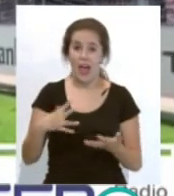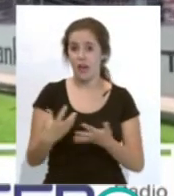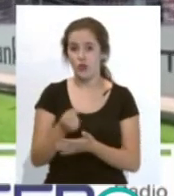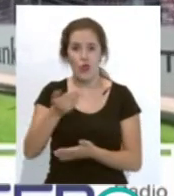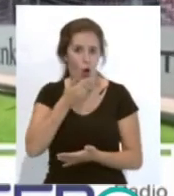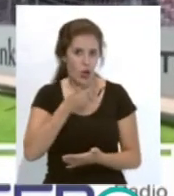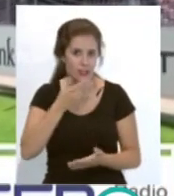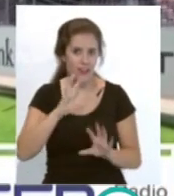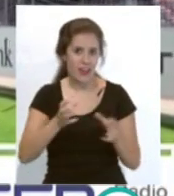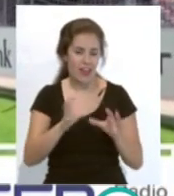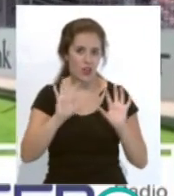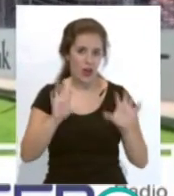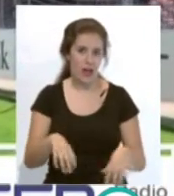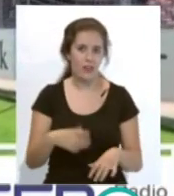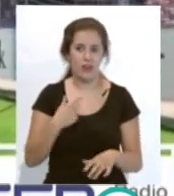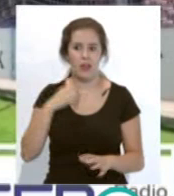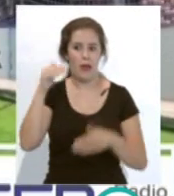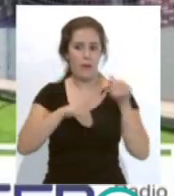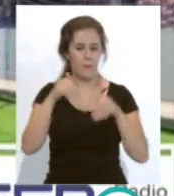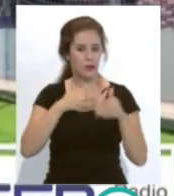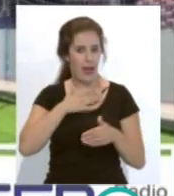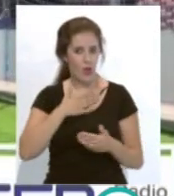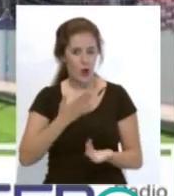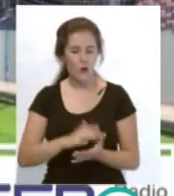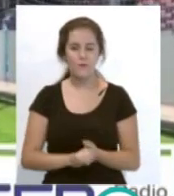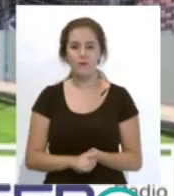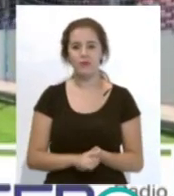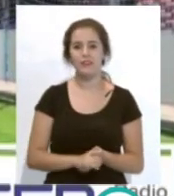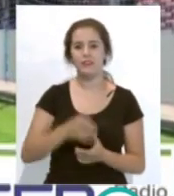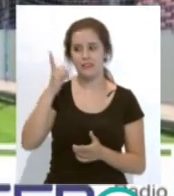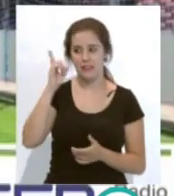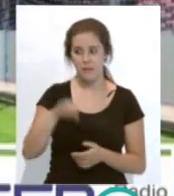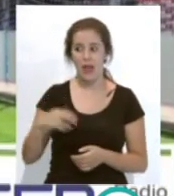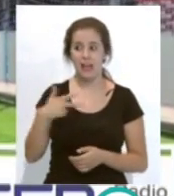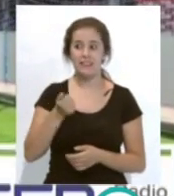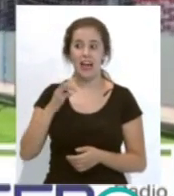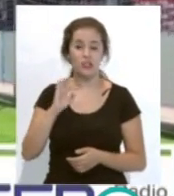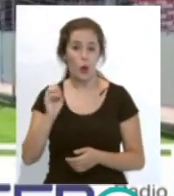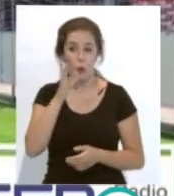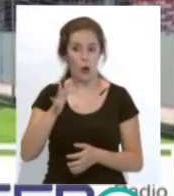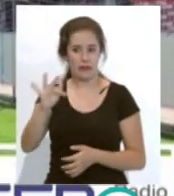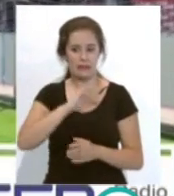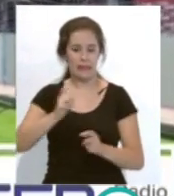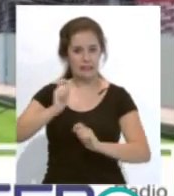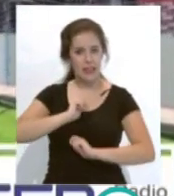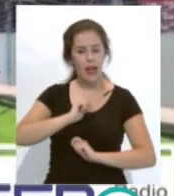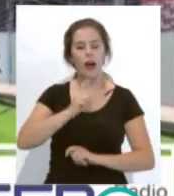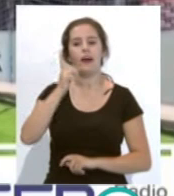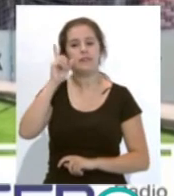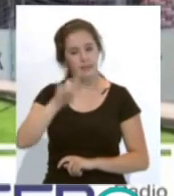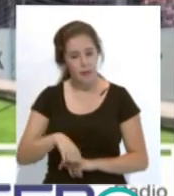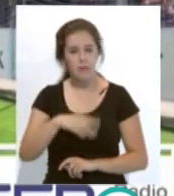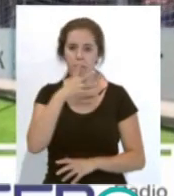los oyentes de Radio Cádiz que me han votado al Ventorrío Chato por la entrega y nada, para mí